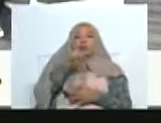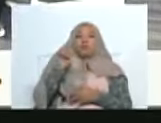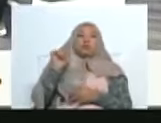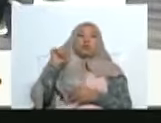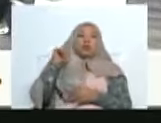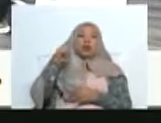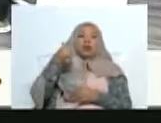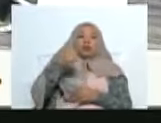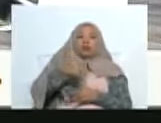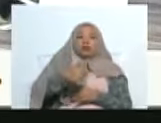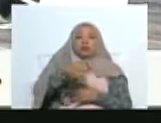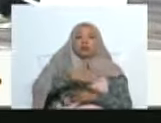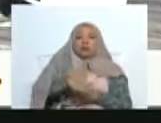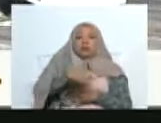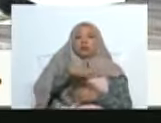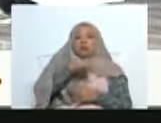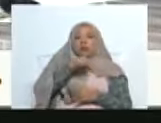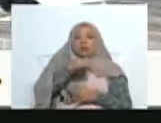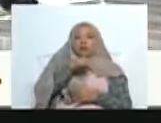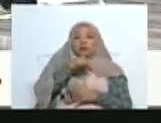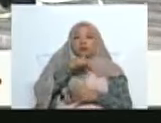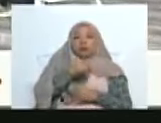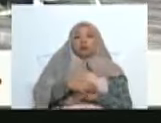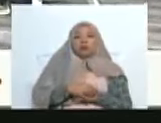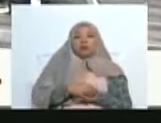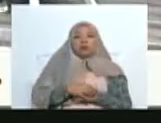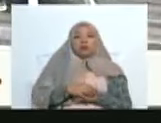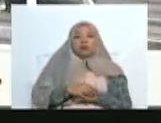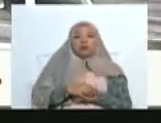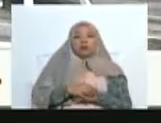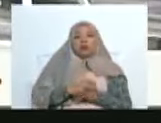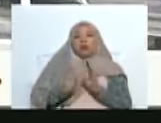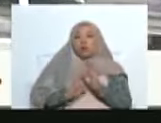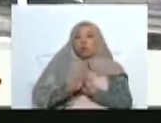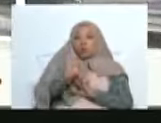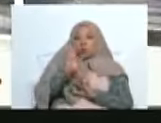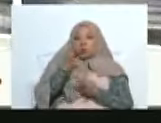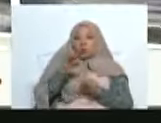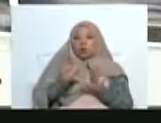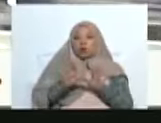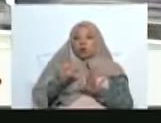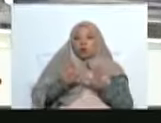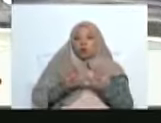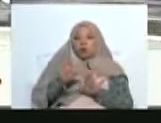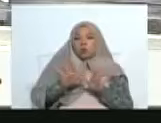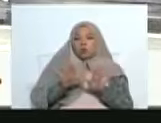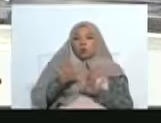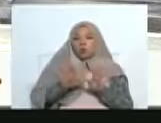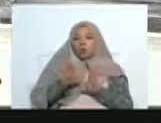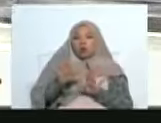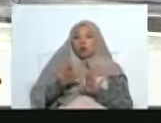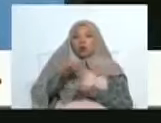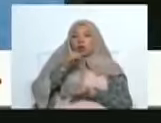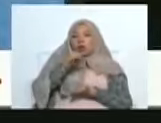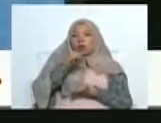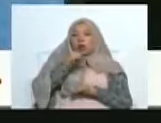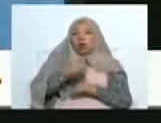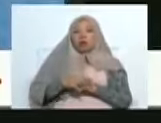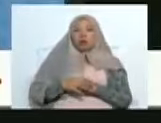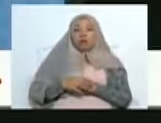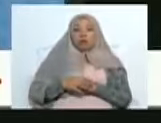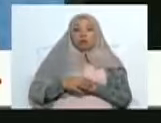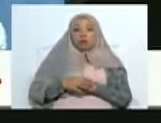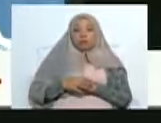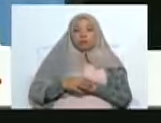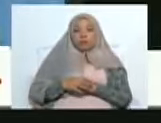una sinergia, de un turismo en resiliencia, un turismo regenerativo y un turismo que